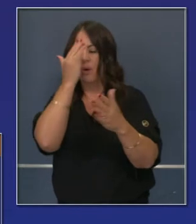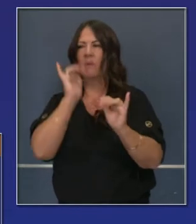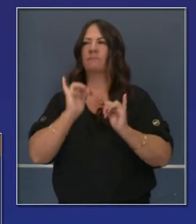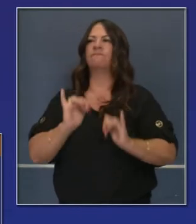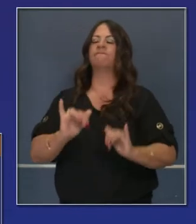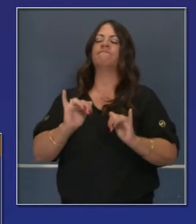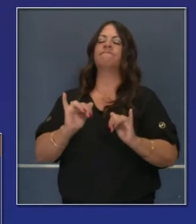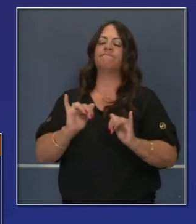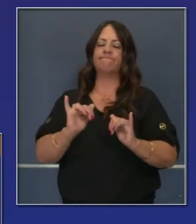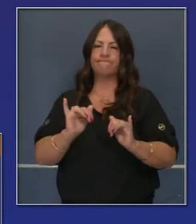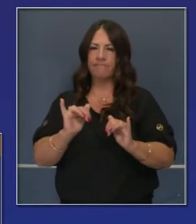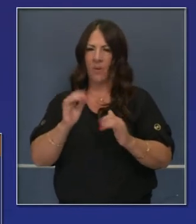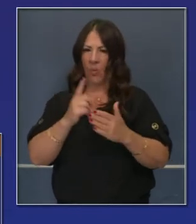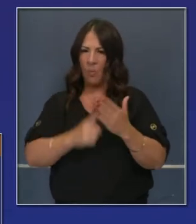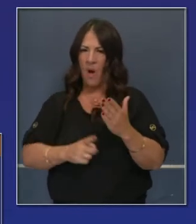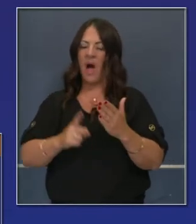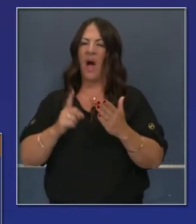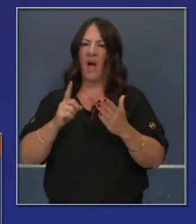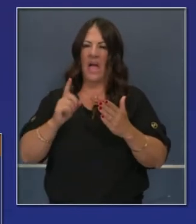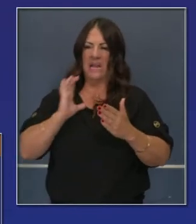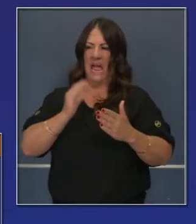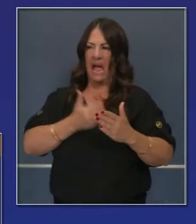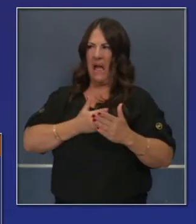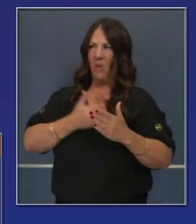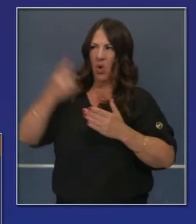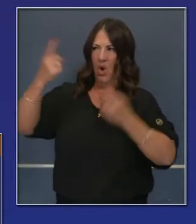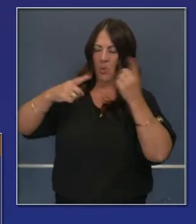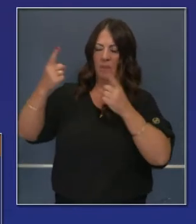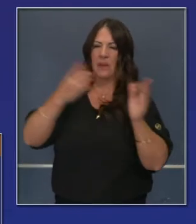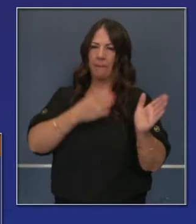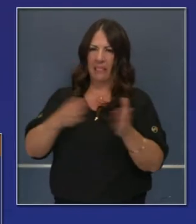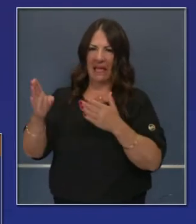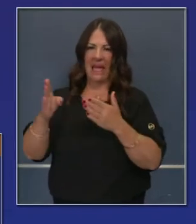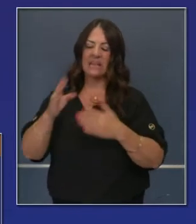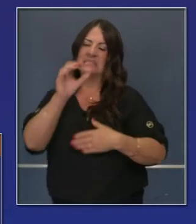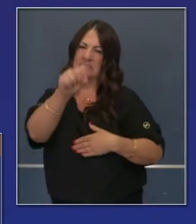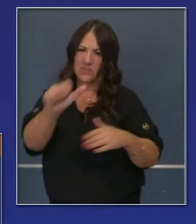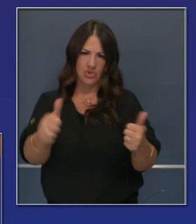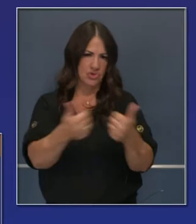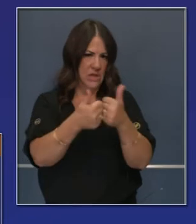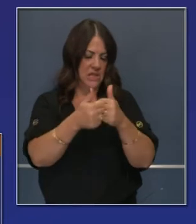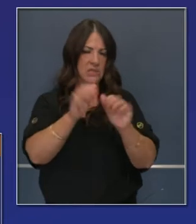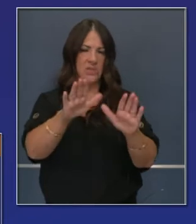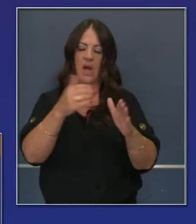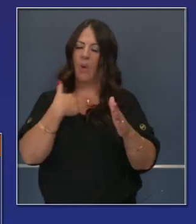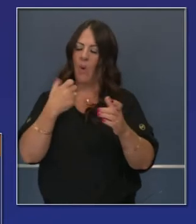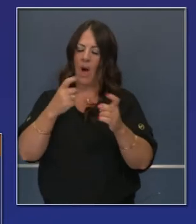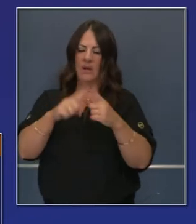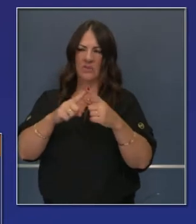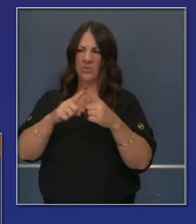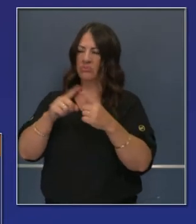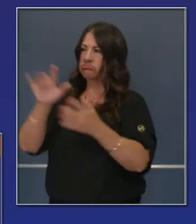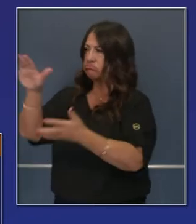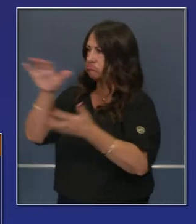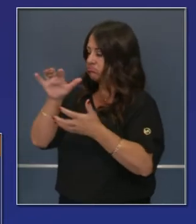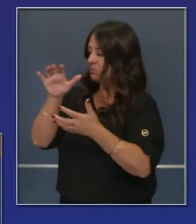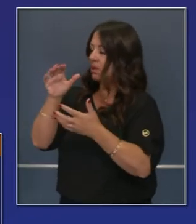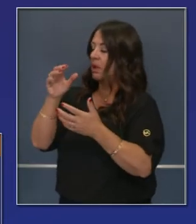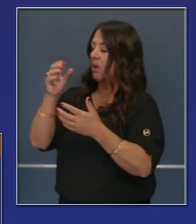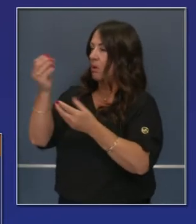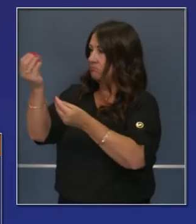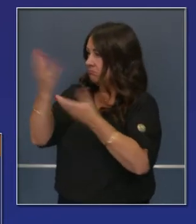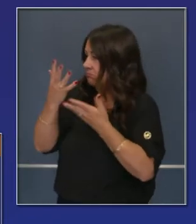darles una perspectiva sombría y seria de lo que se espera y de los retos que enfrentamos y tratar de darle